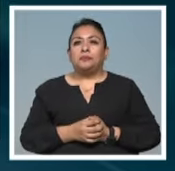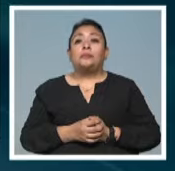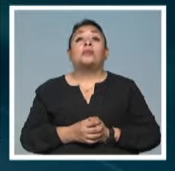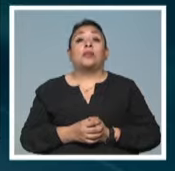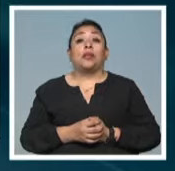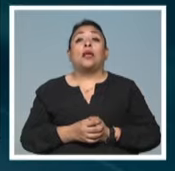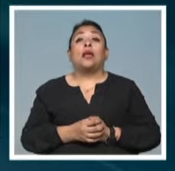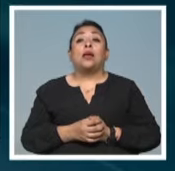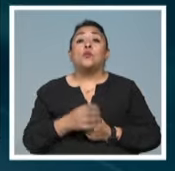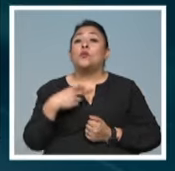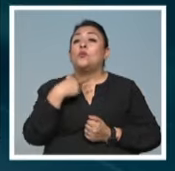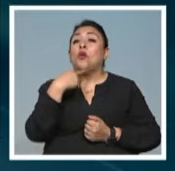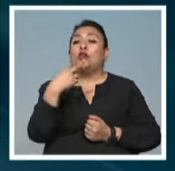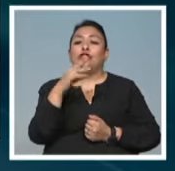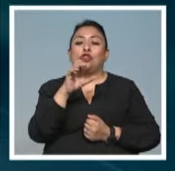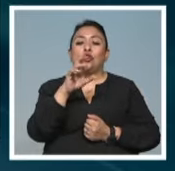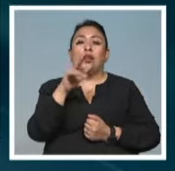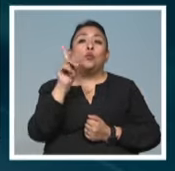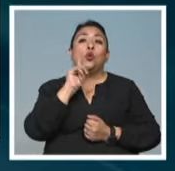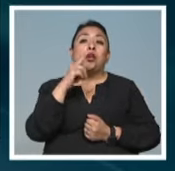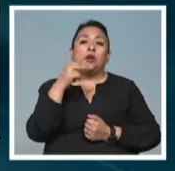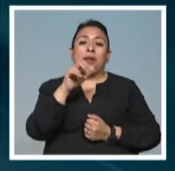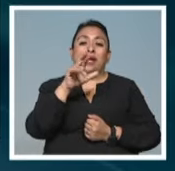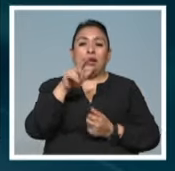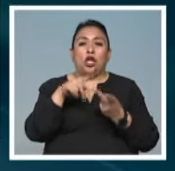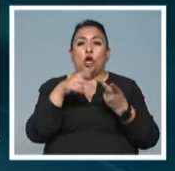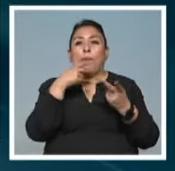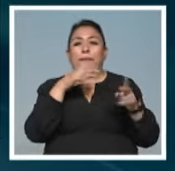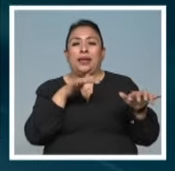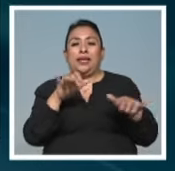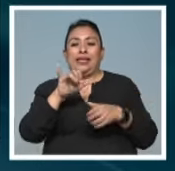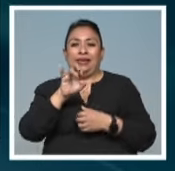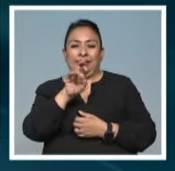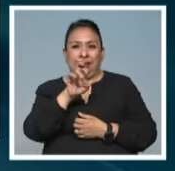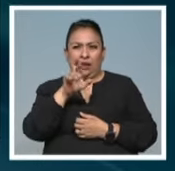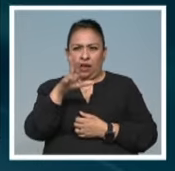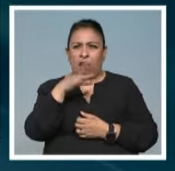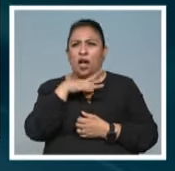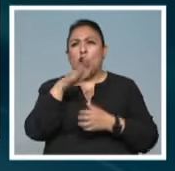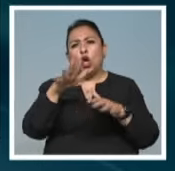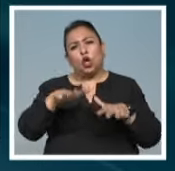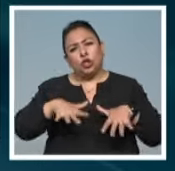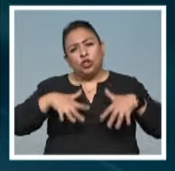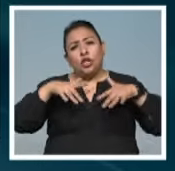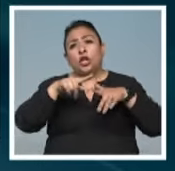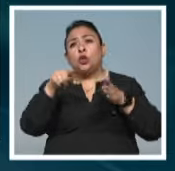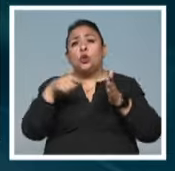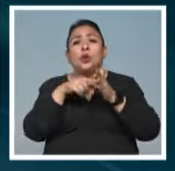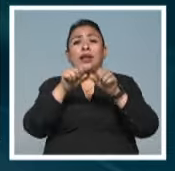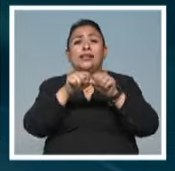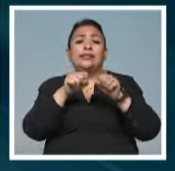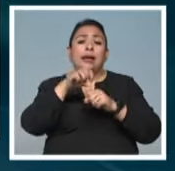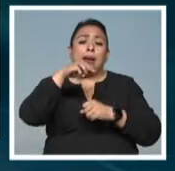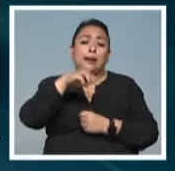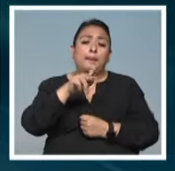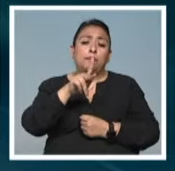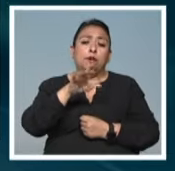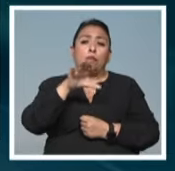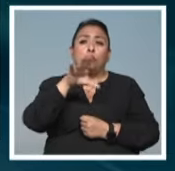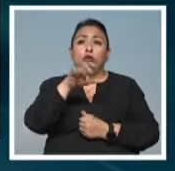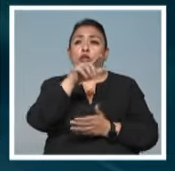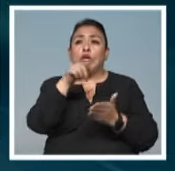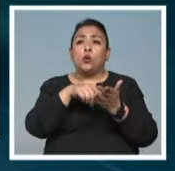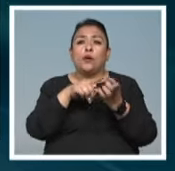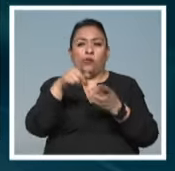La Contralto, Ana Caridad Acosta y el pianista Israel Barrios ofrecieron un concierto en la Sala Manuel M. Ponza del Palacio de